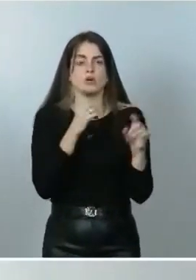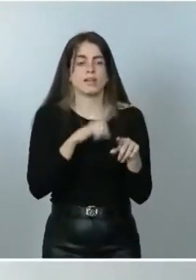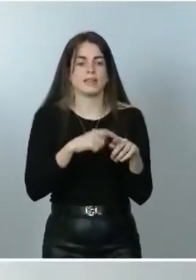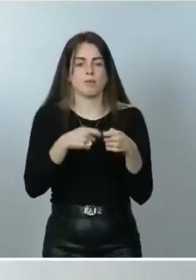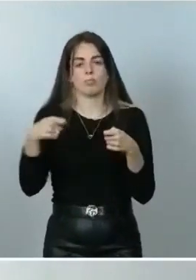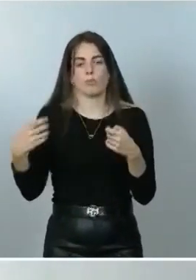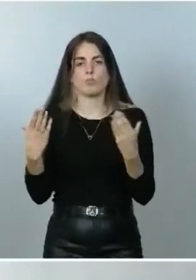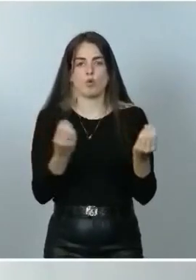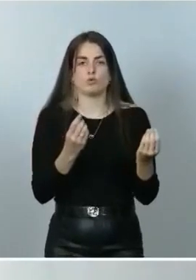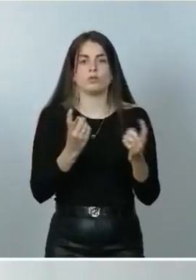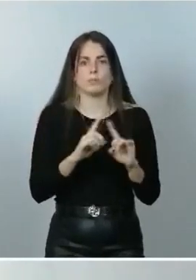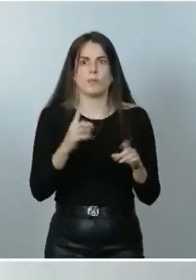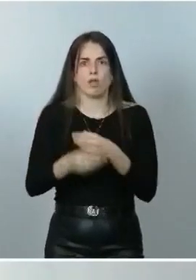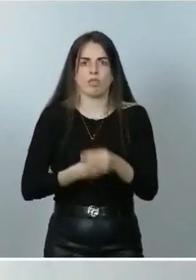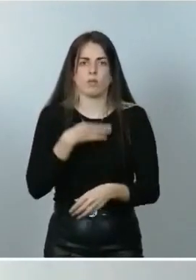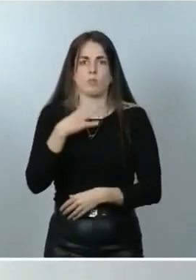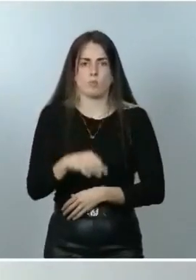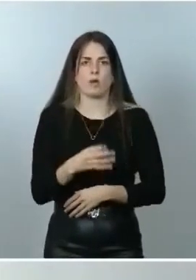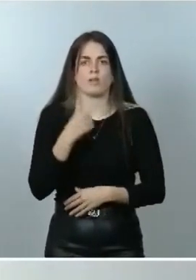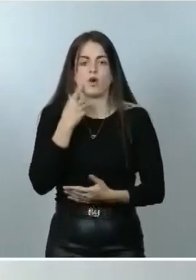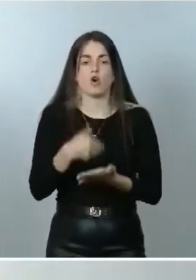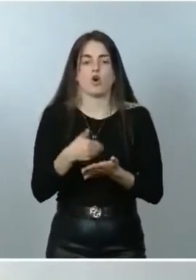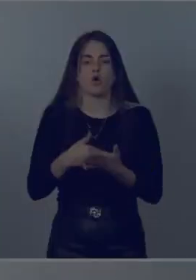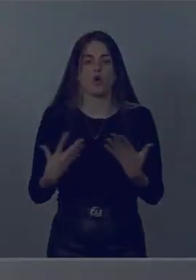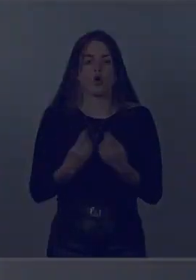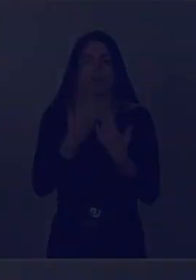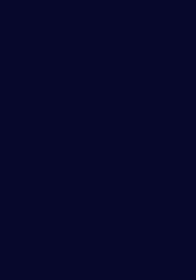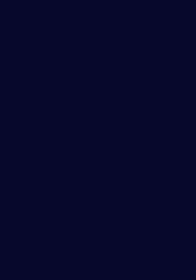hacer y se pueden hacer con las garantías de rigor que nos corresponden.